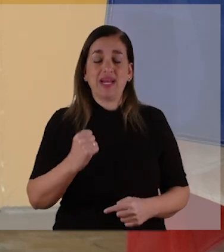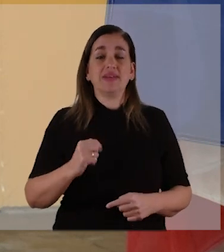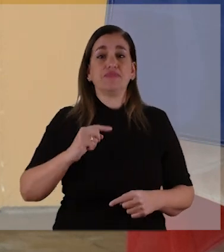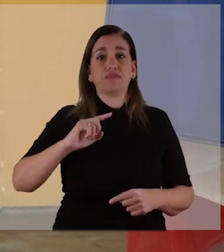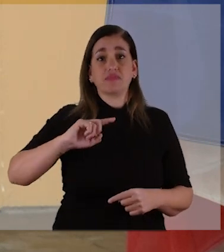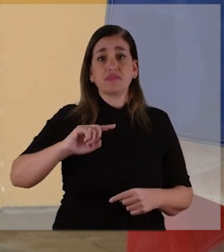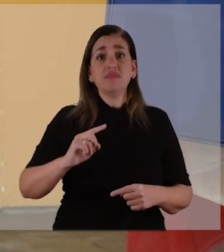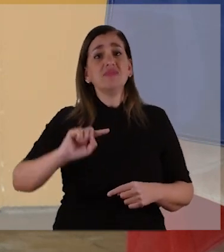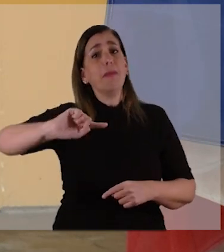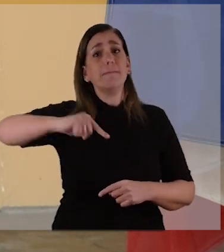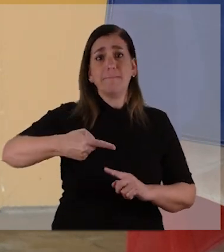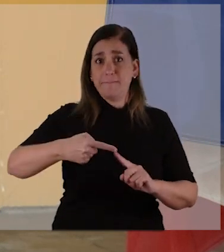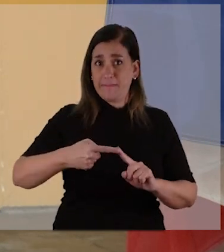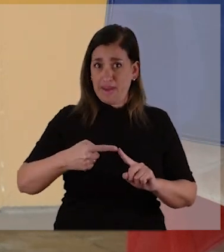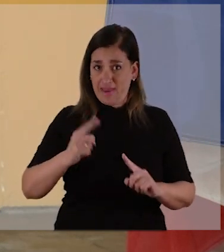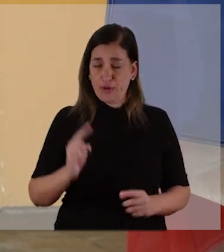fundamentales.